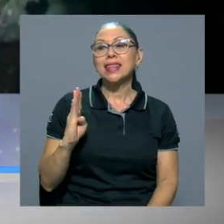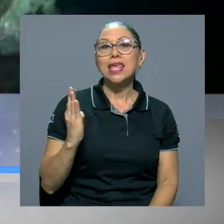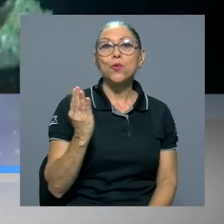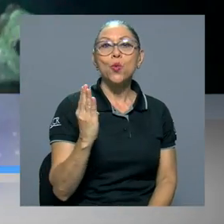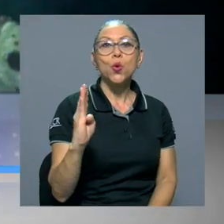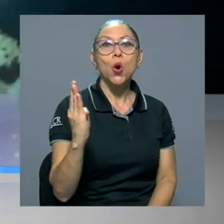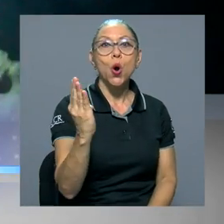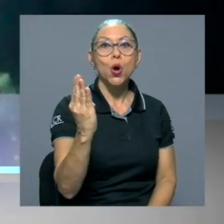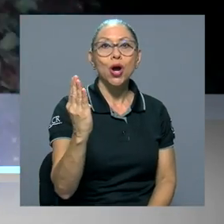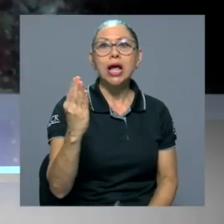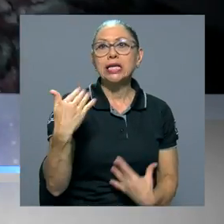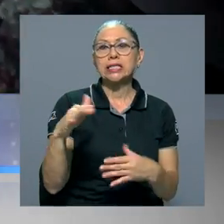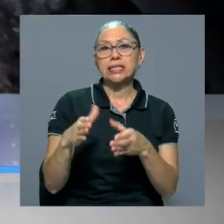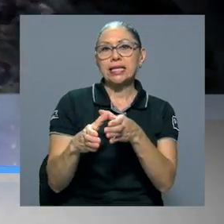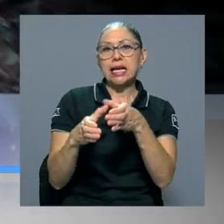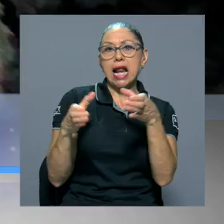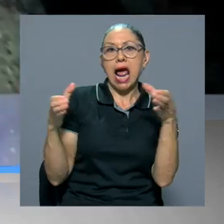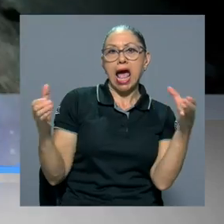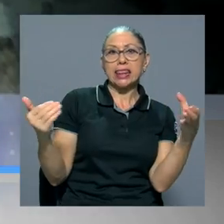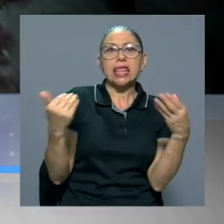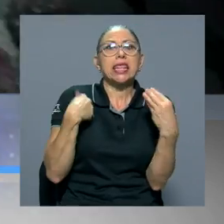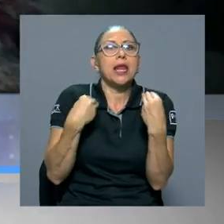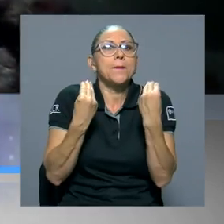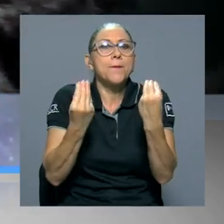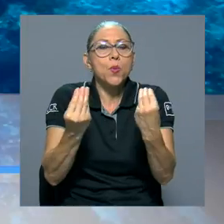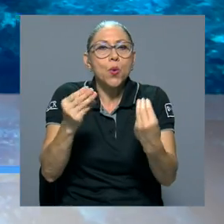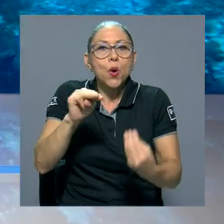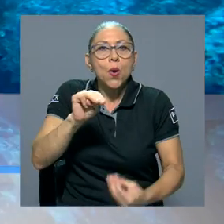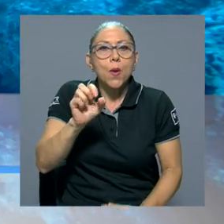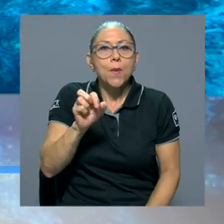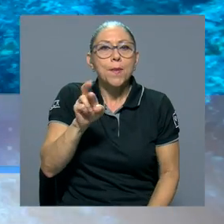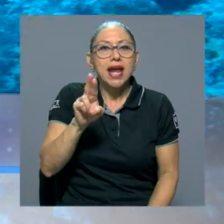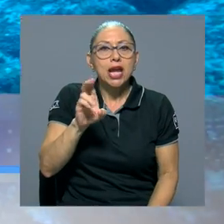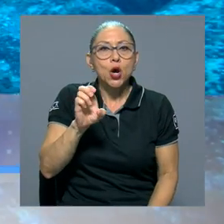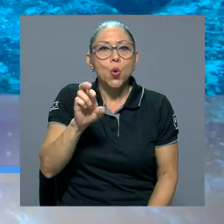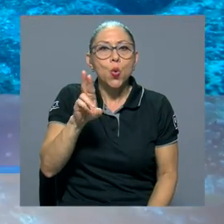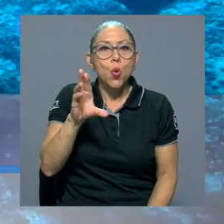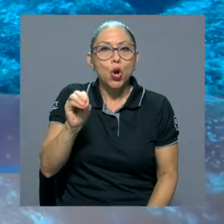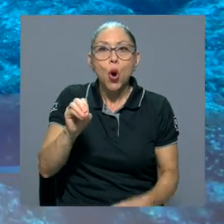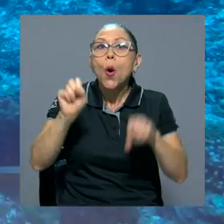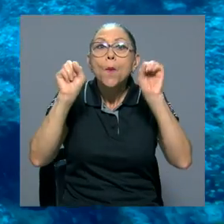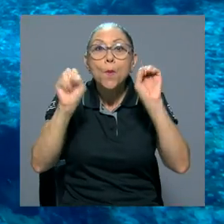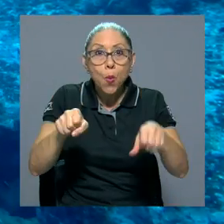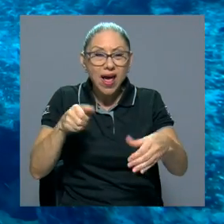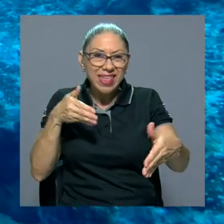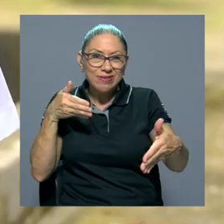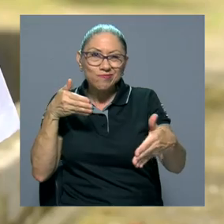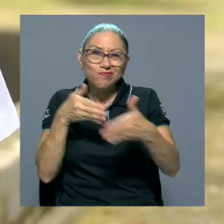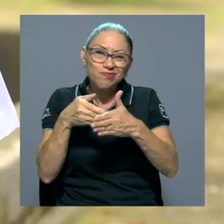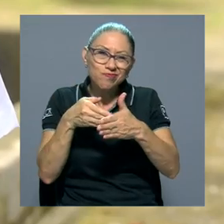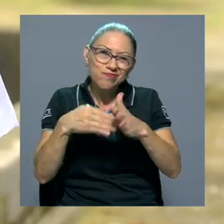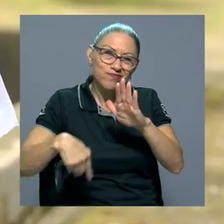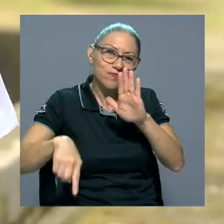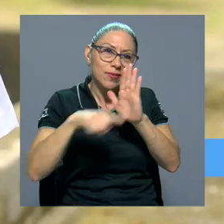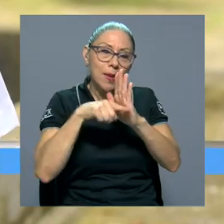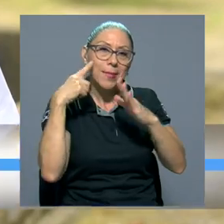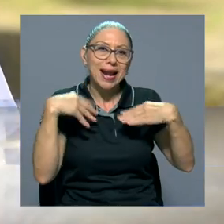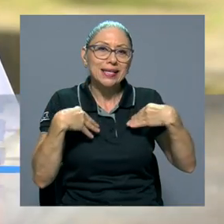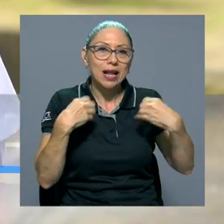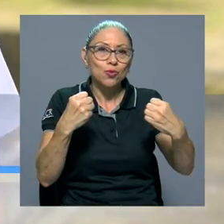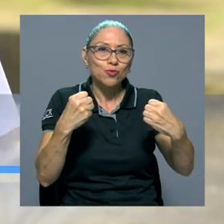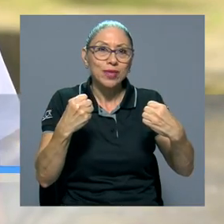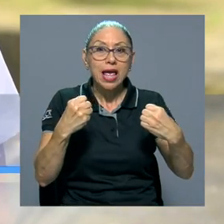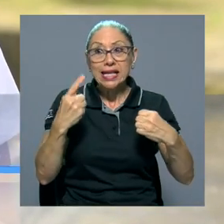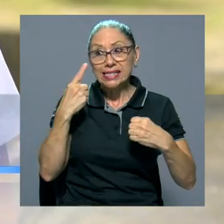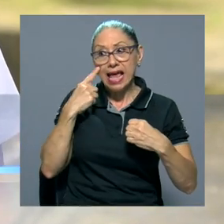pez más grande, entonces se ha visto que tiene mayores cantidades de mercurio. Esto podría afectar la salud del ser humano. Se ha visto